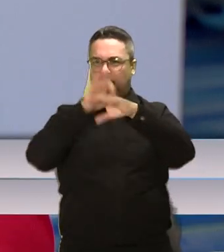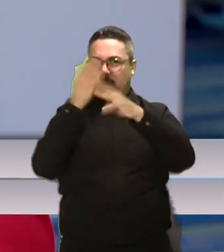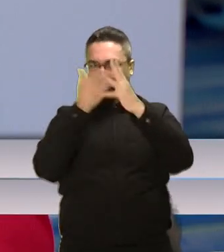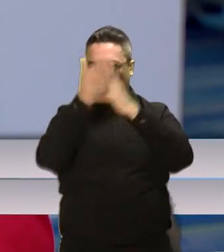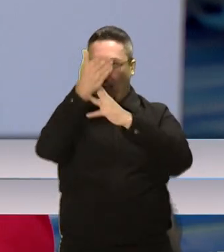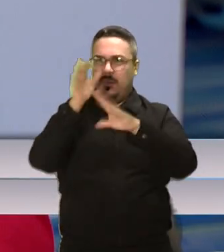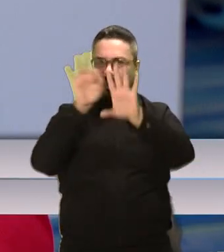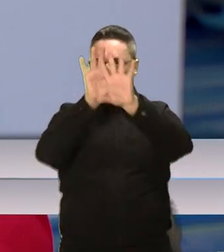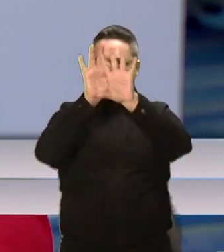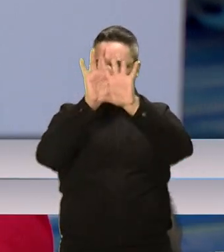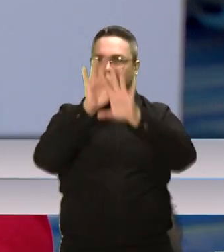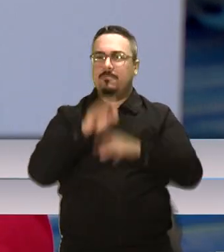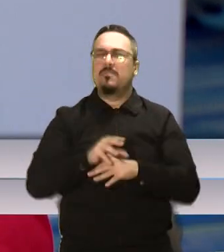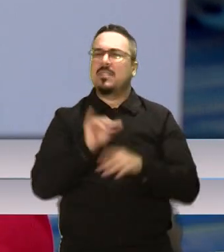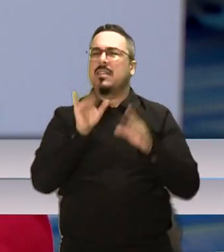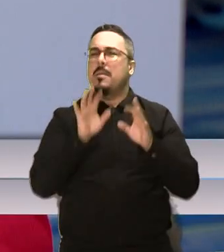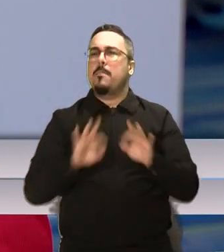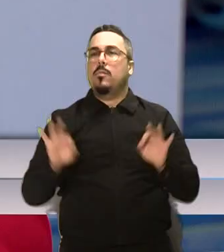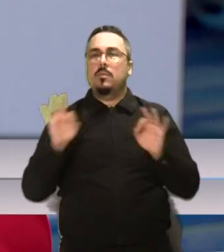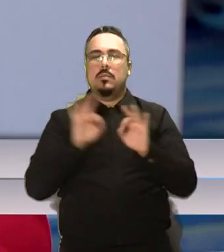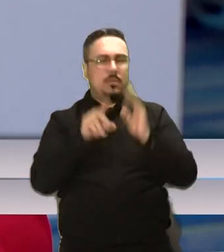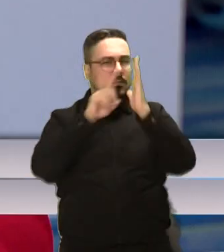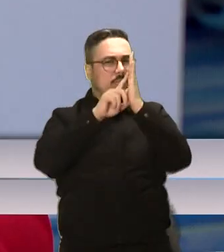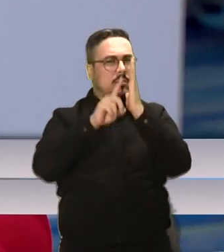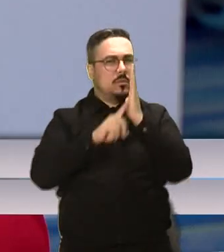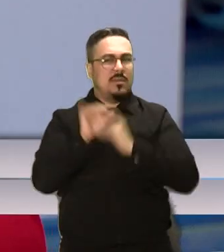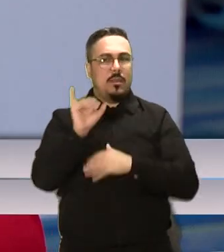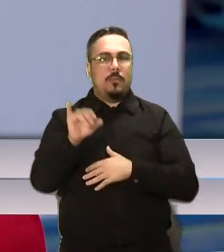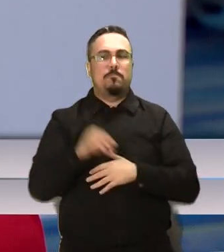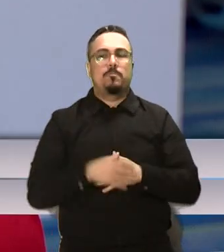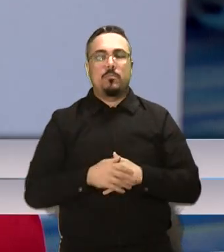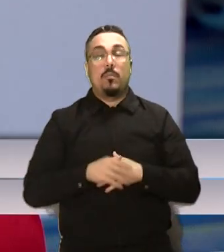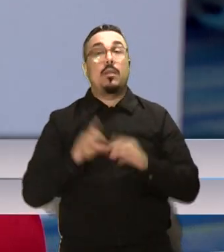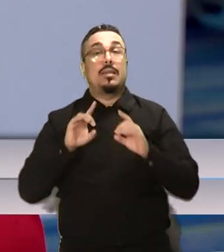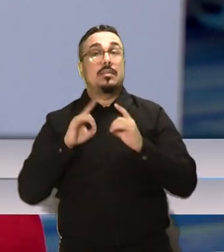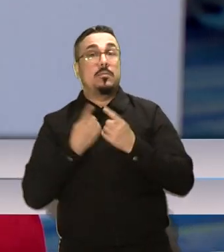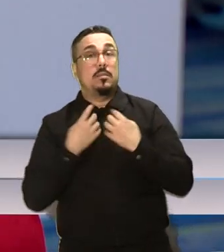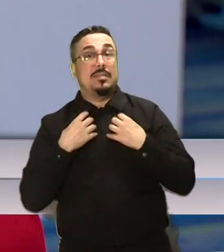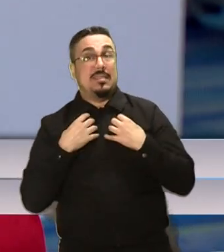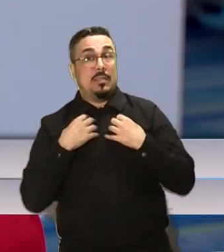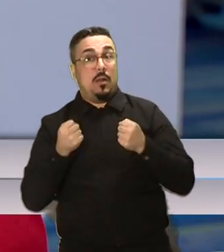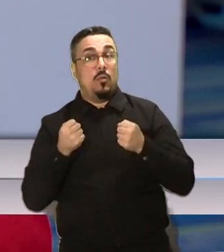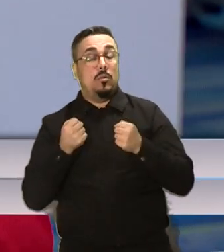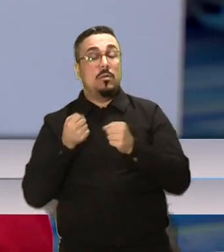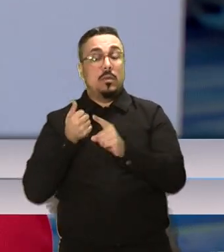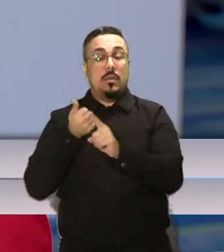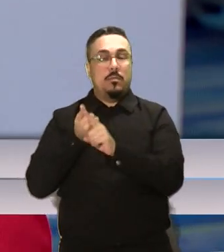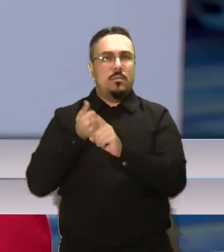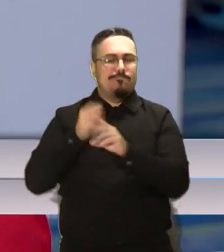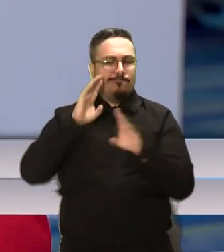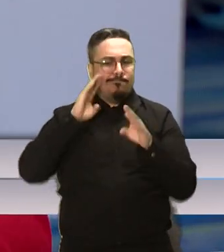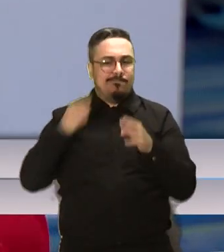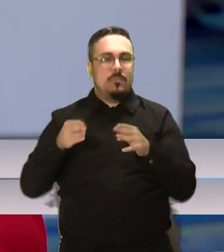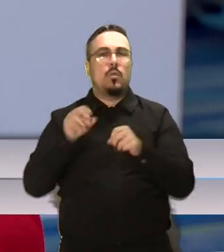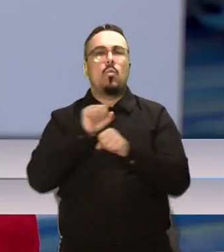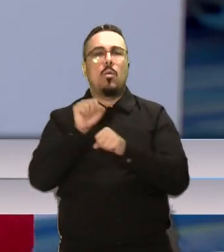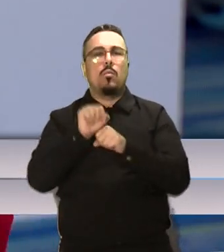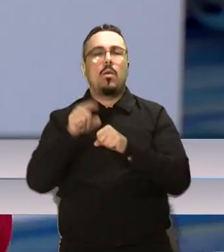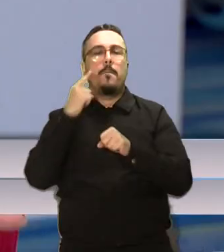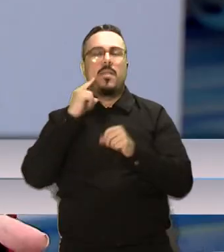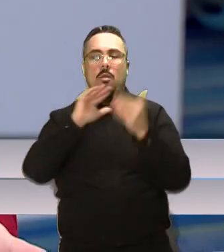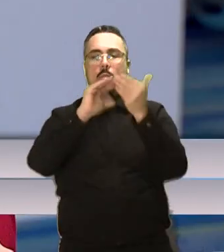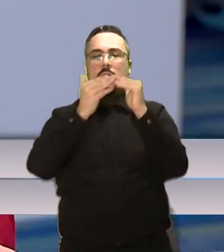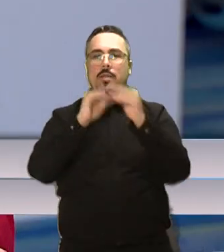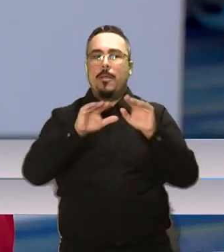bien importante que estemos repasando esas medidas. El Departamento de Salud particularmente está haciendo trabajo de alcance comunitario. Así que nuestros